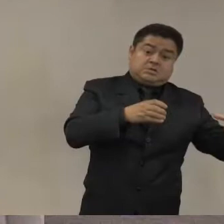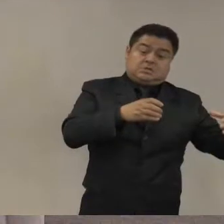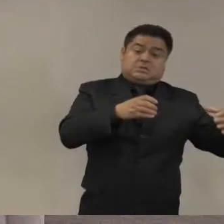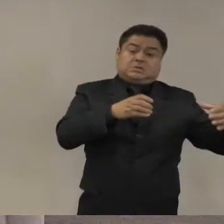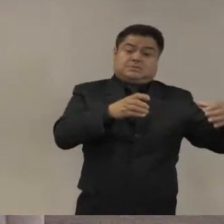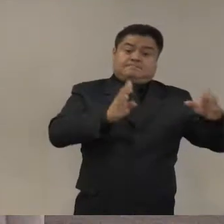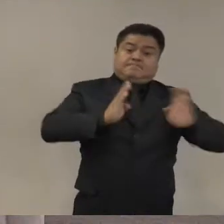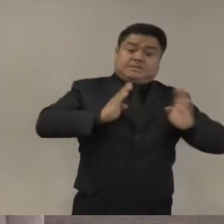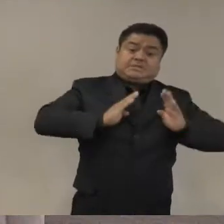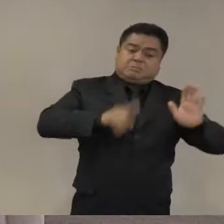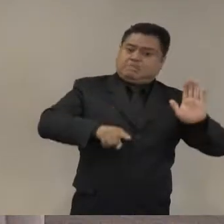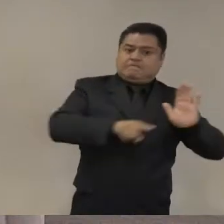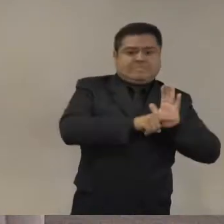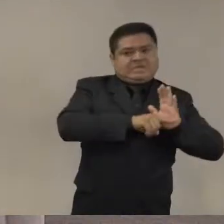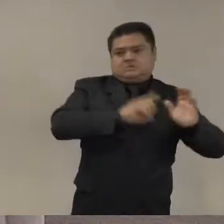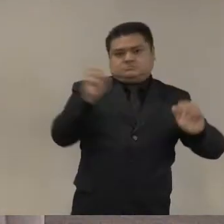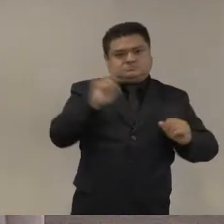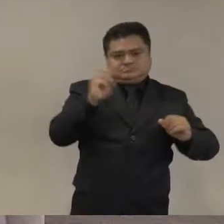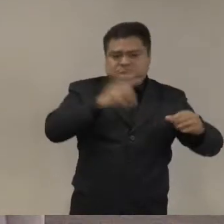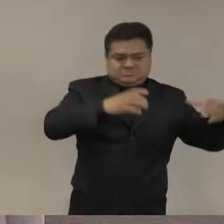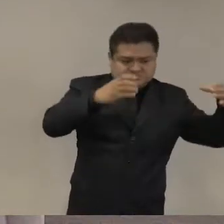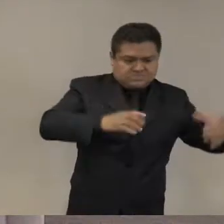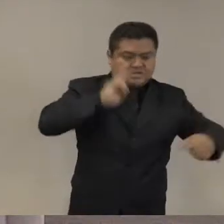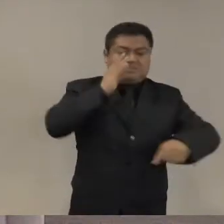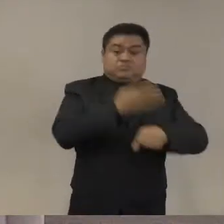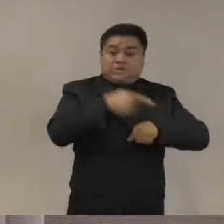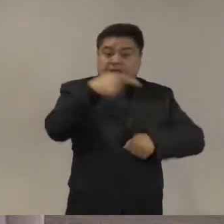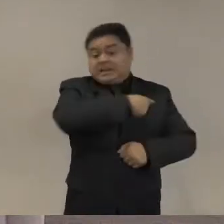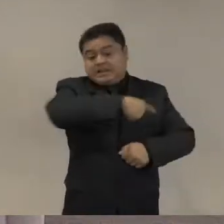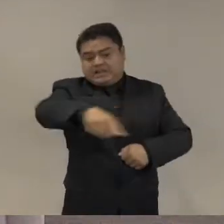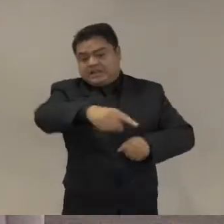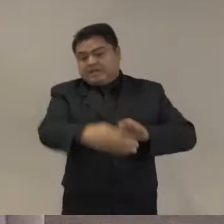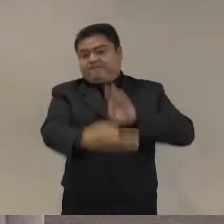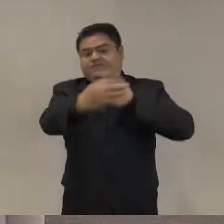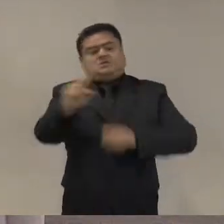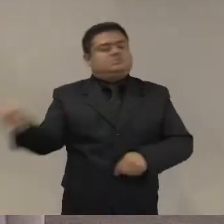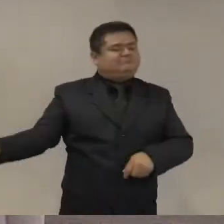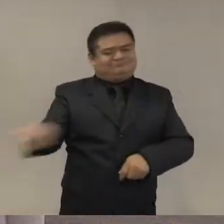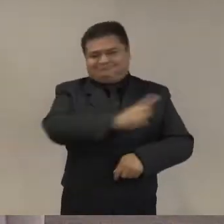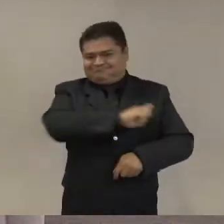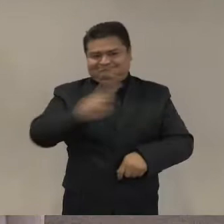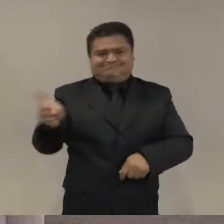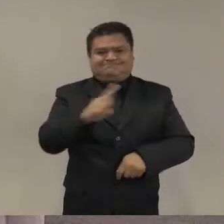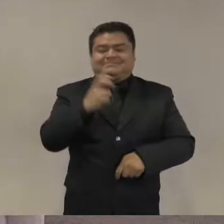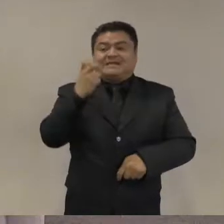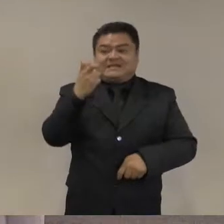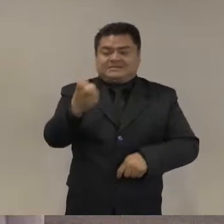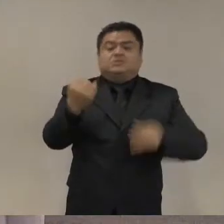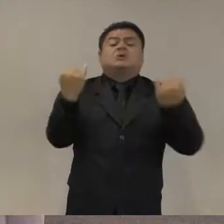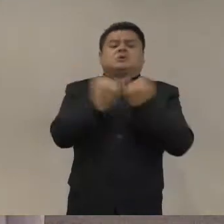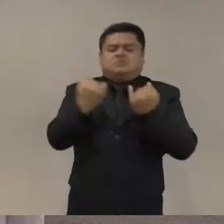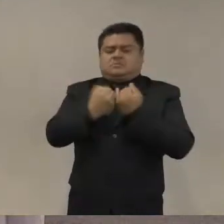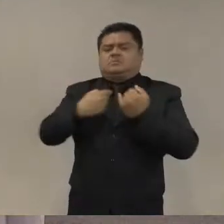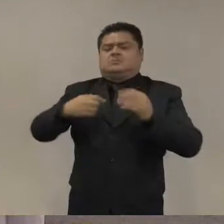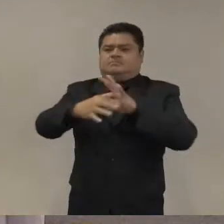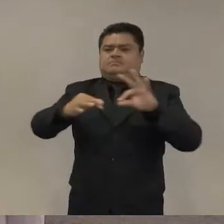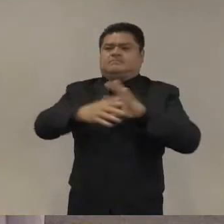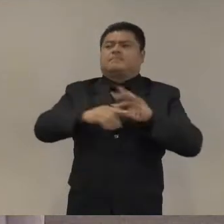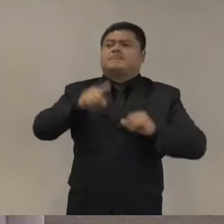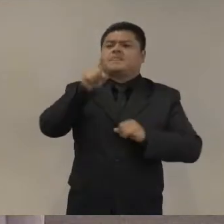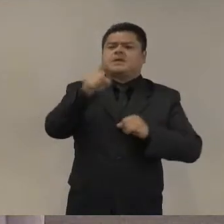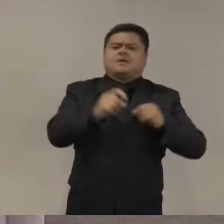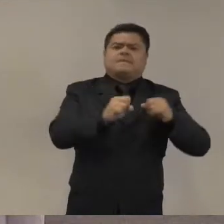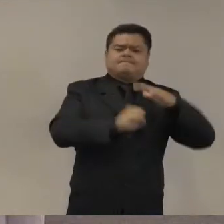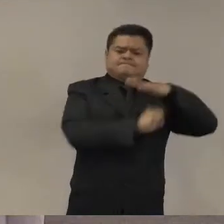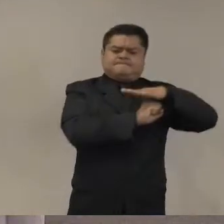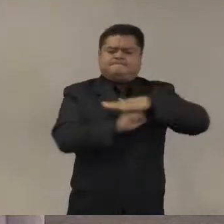llevaría a varios pilares que señaló Adam varios elementos sobre cómo sí planear una política de seguridad ciudadana que